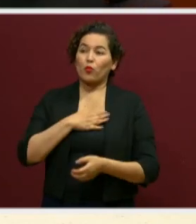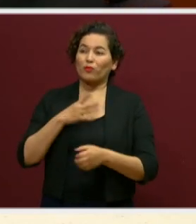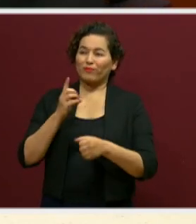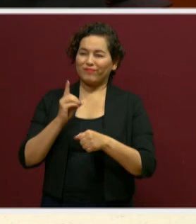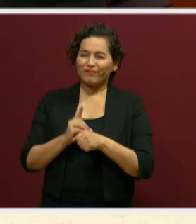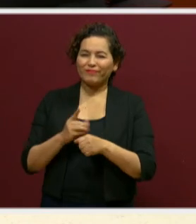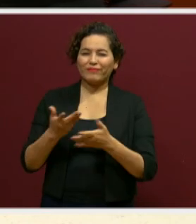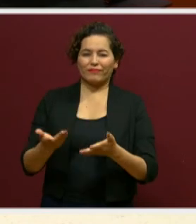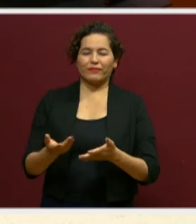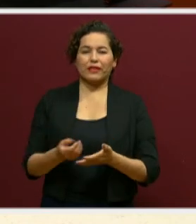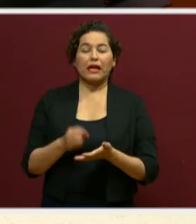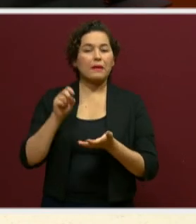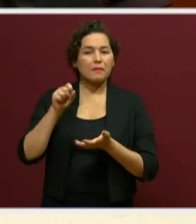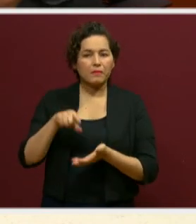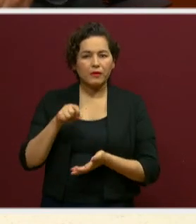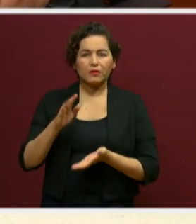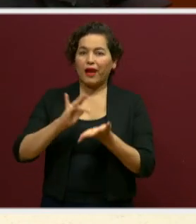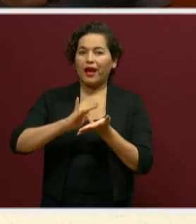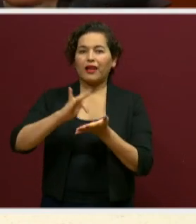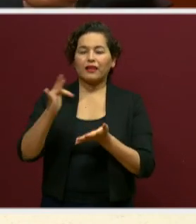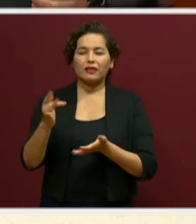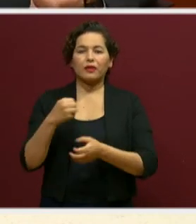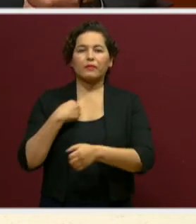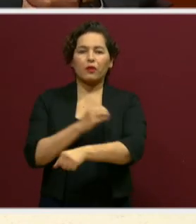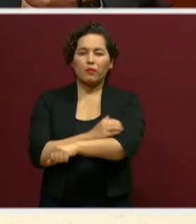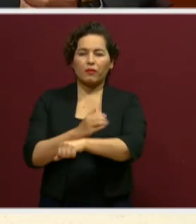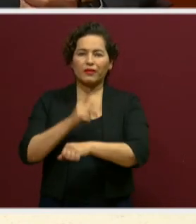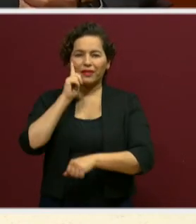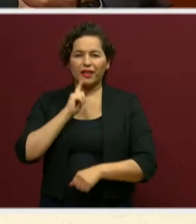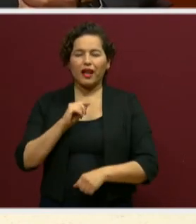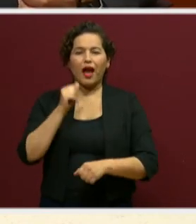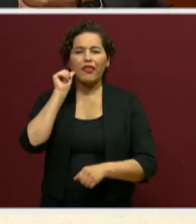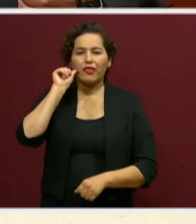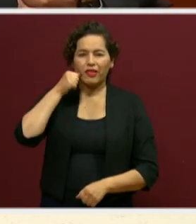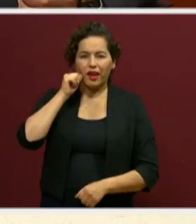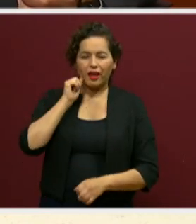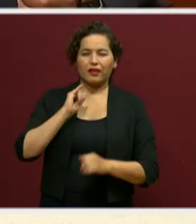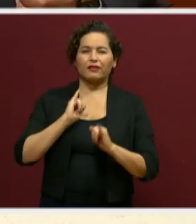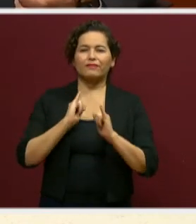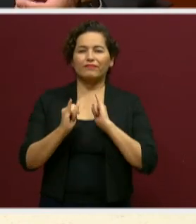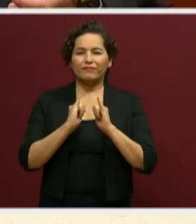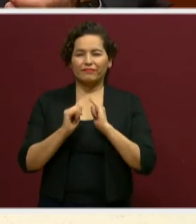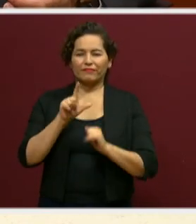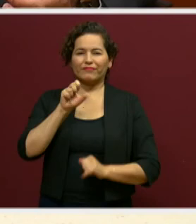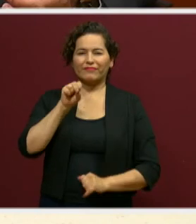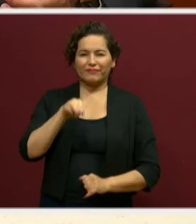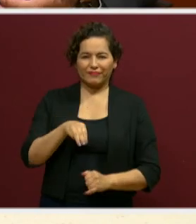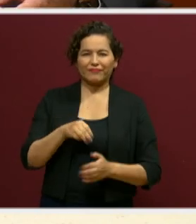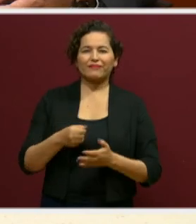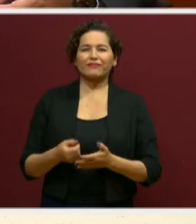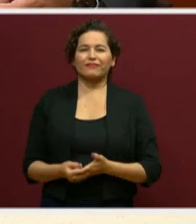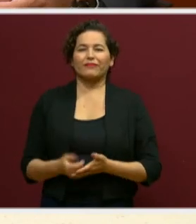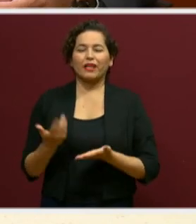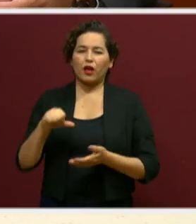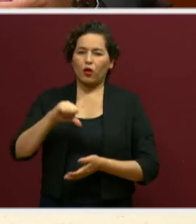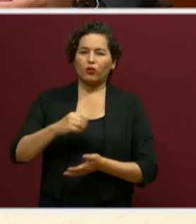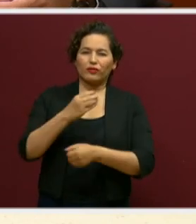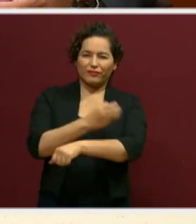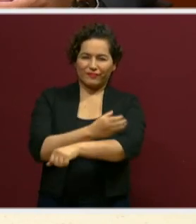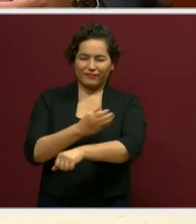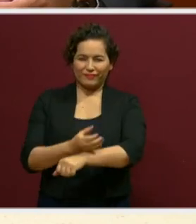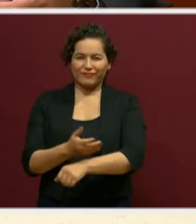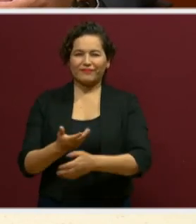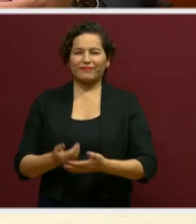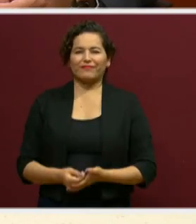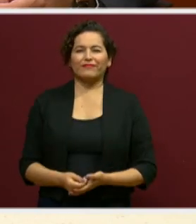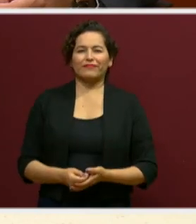día. También agradezco a mi compañera Adriana Rendón González, intérprete de Lengua de Señas Mexicana, que nos estuvo acompañando durante